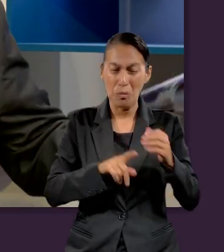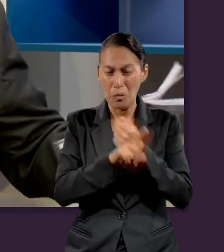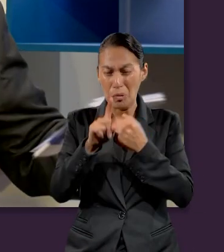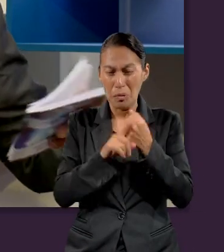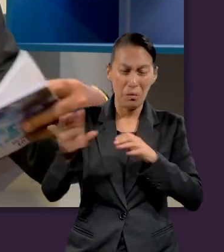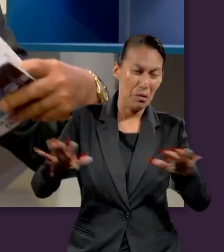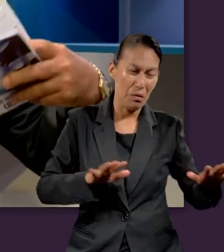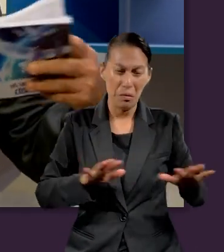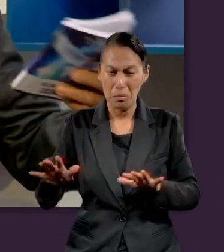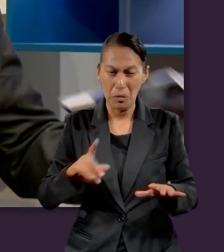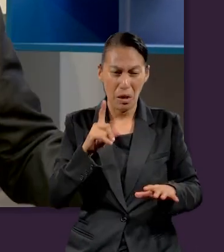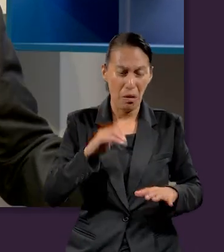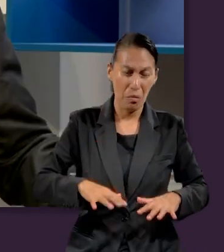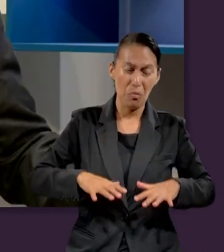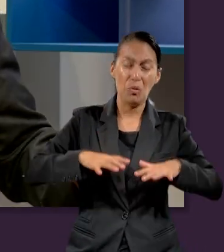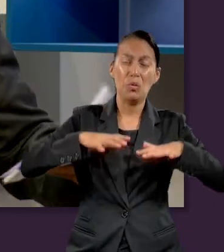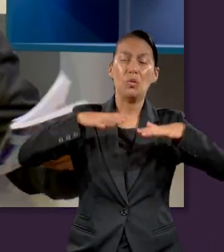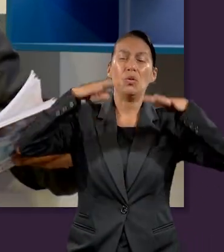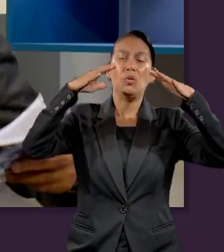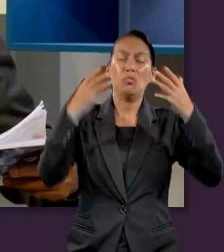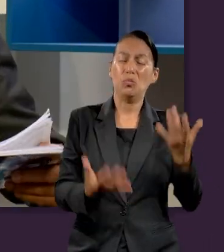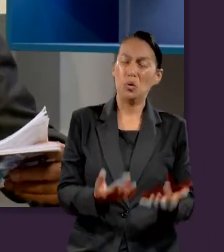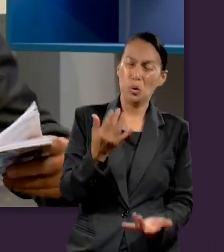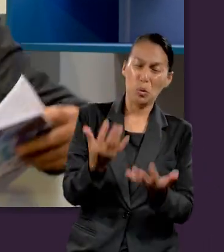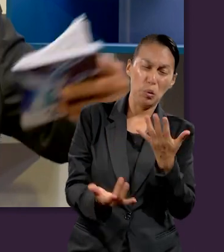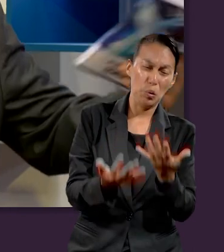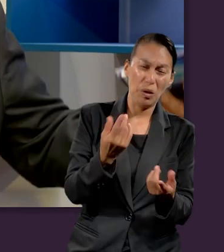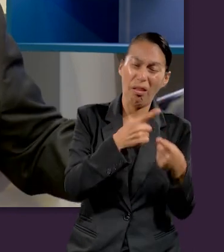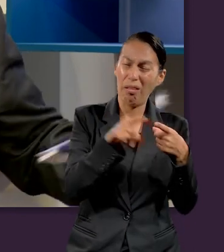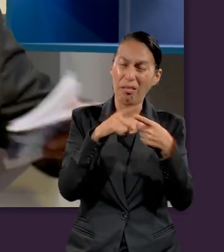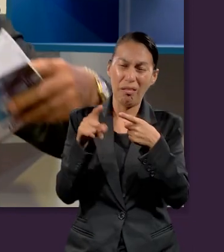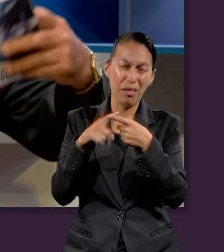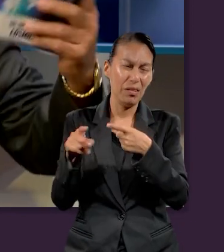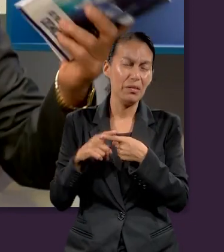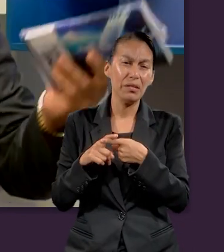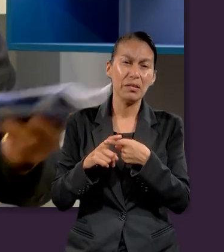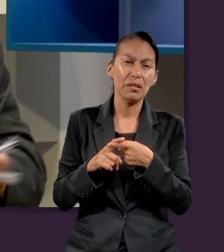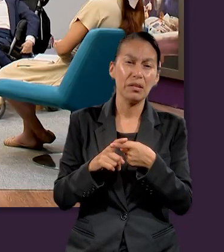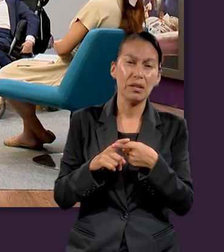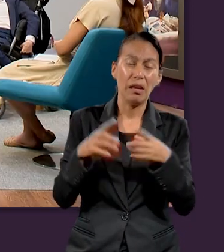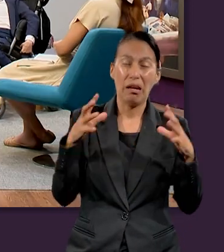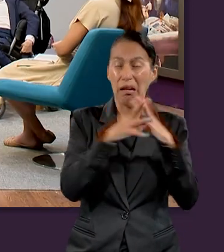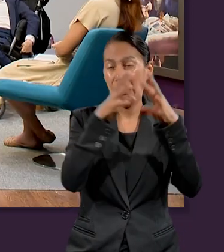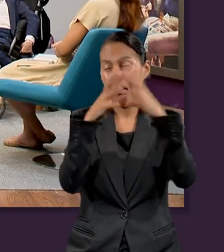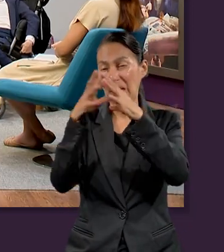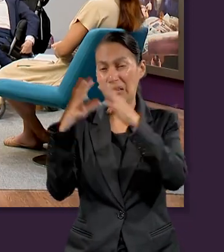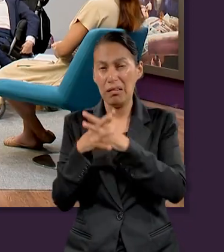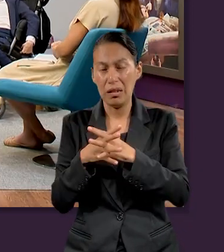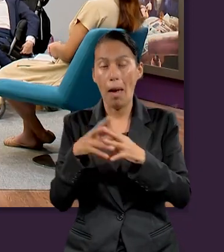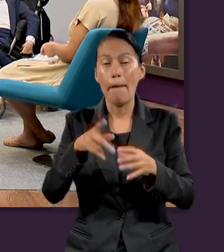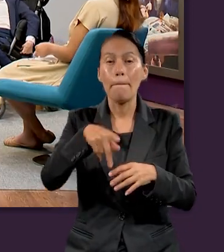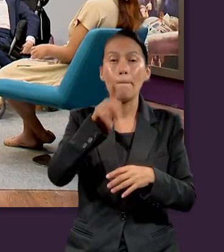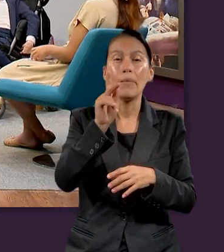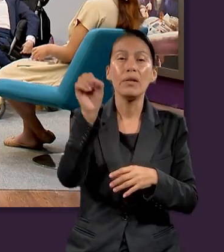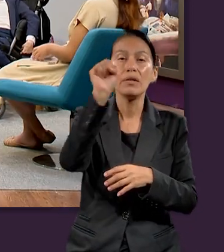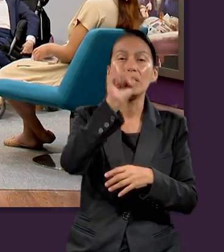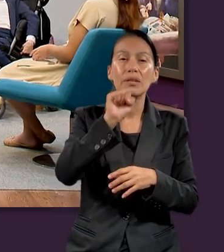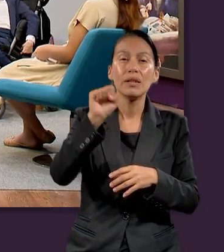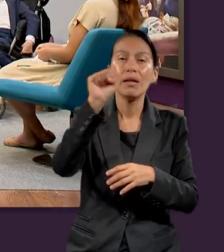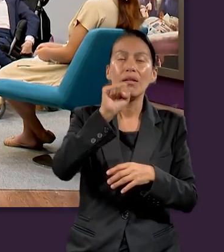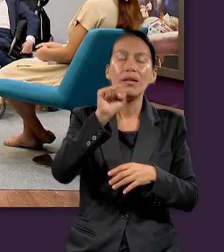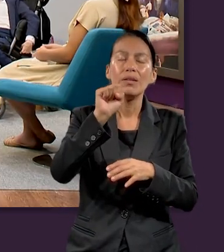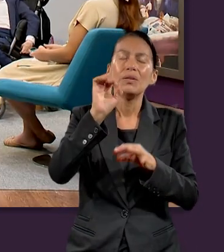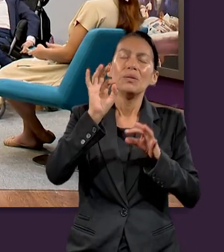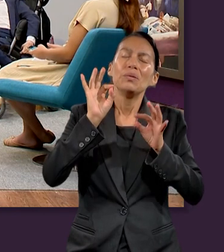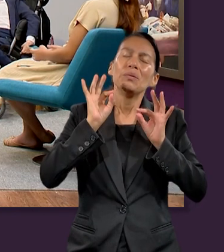terremotos, inundaciones, quemazones, todo, todo lo que, las guerras. Pero el